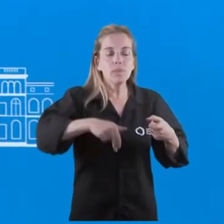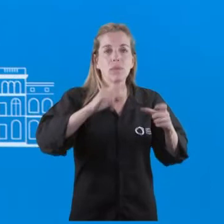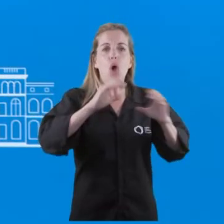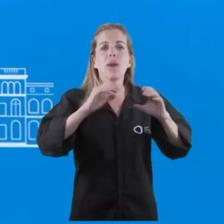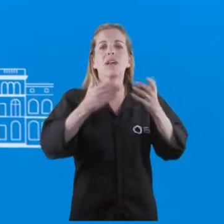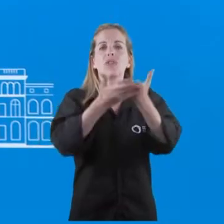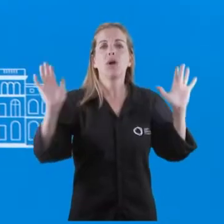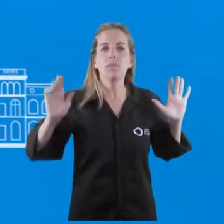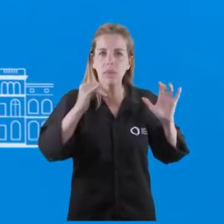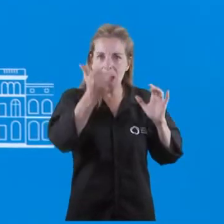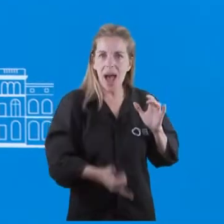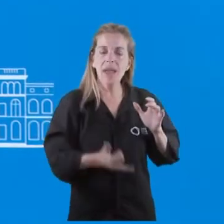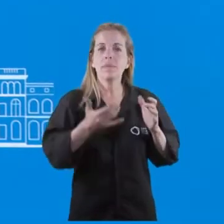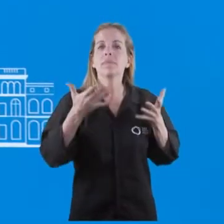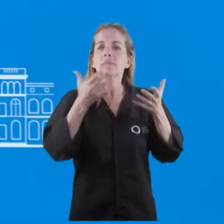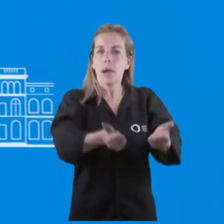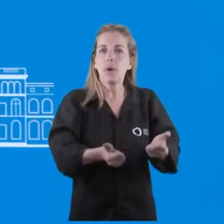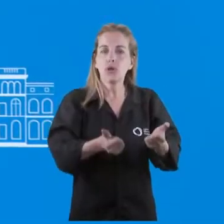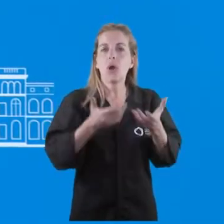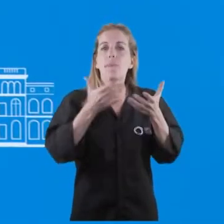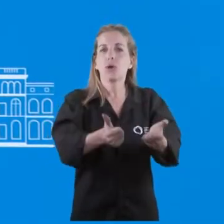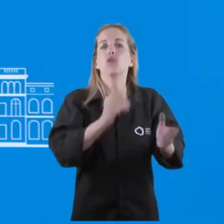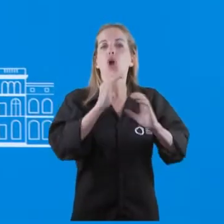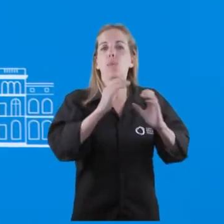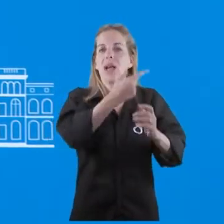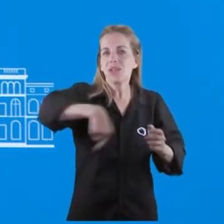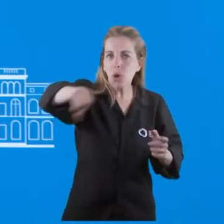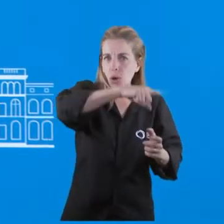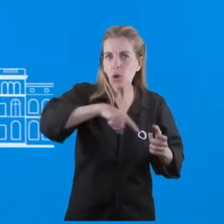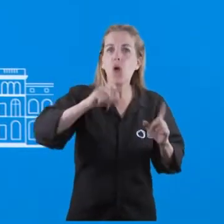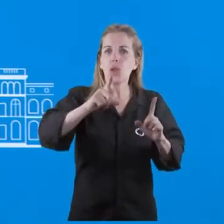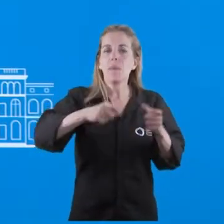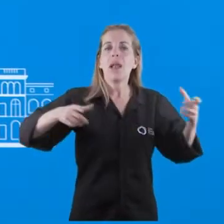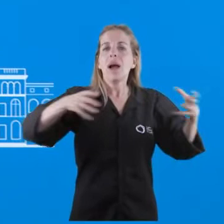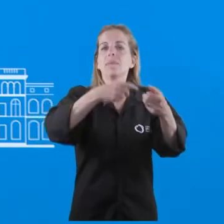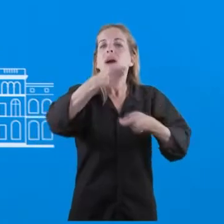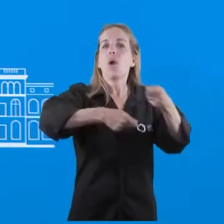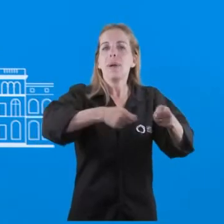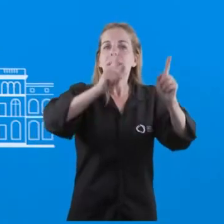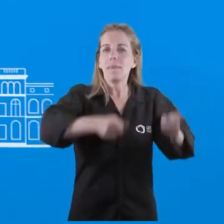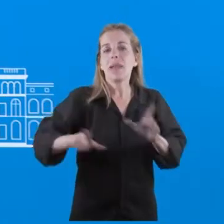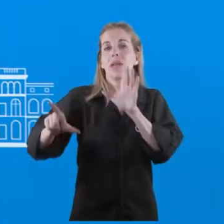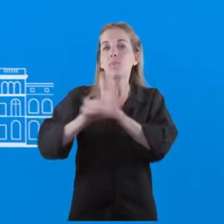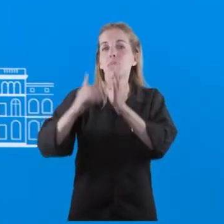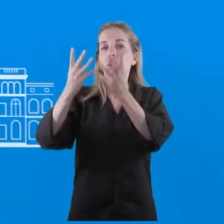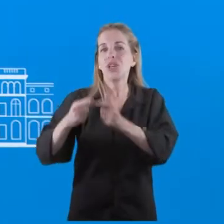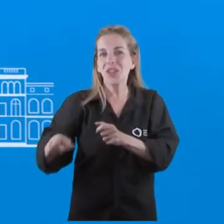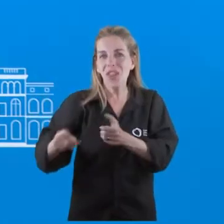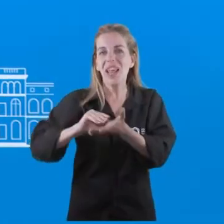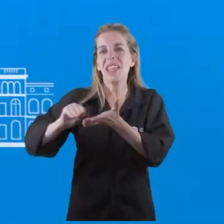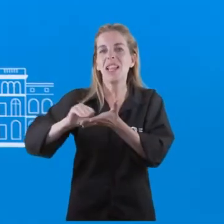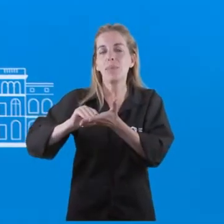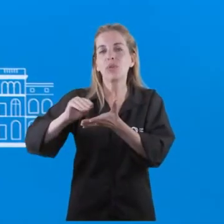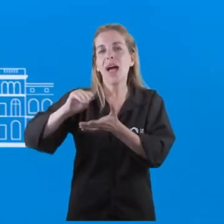comunicación popular de refuerzo y de apoyo a la comunicación popular y a los medios cooperativos. Y hay además una ley en discusión en el Congreso impulsada por el diputado